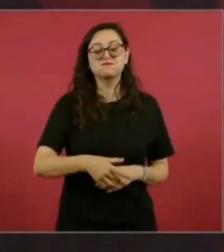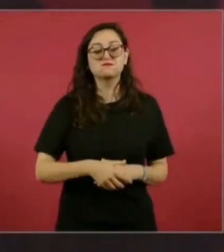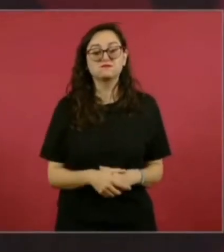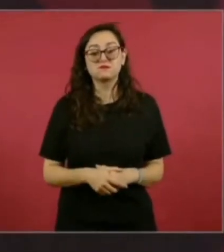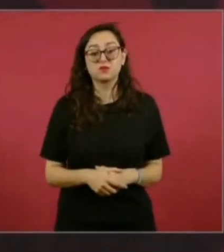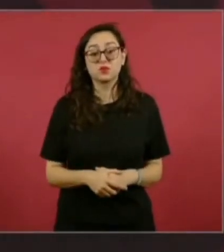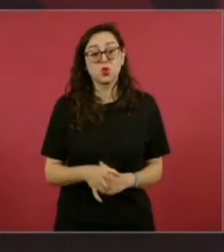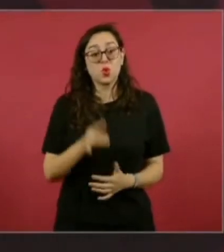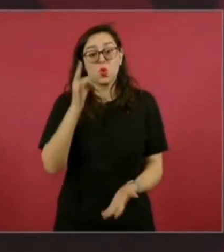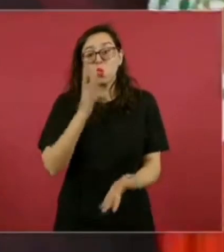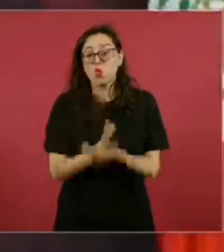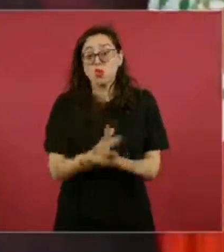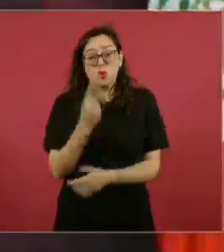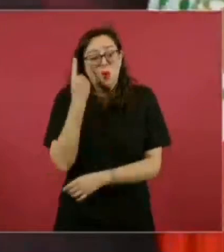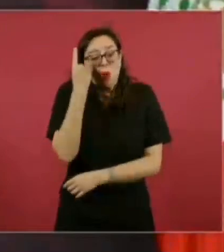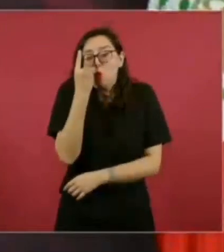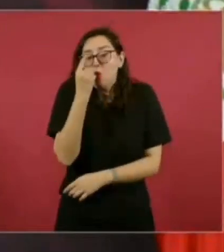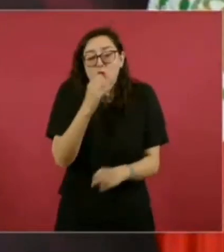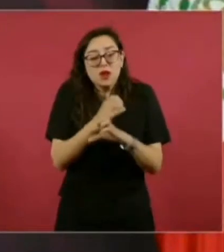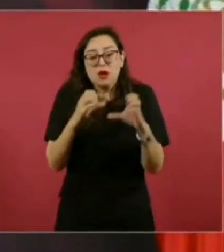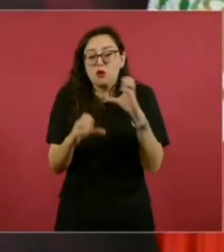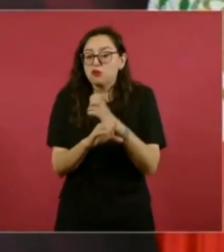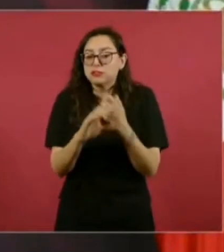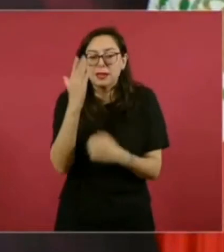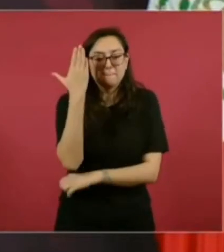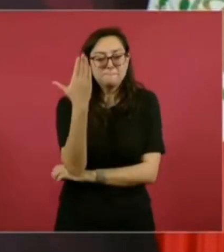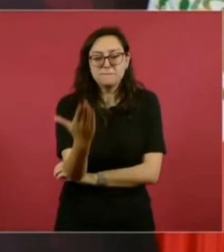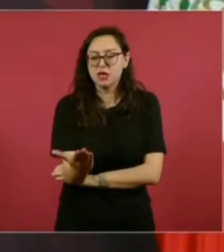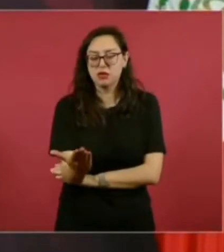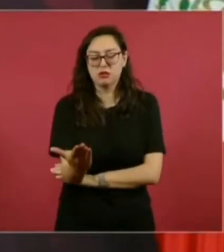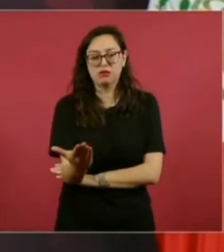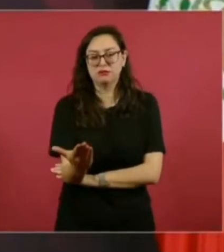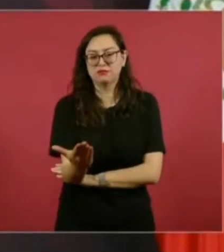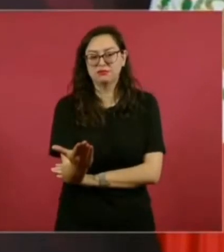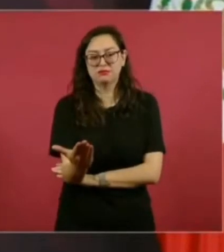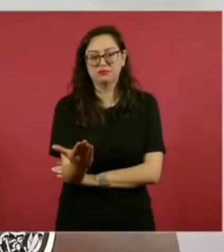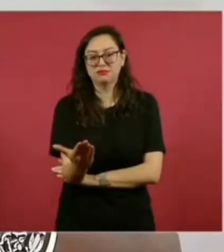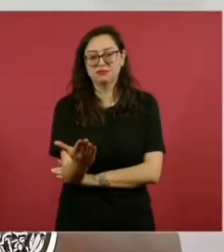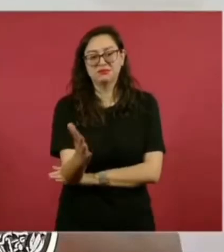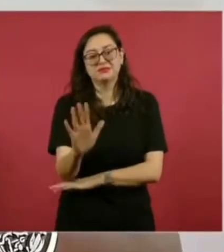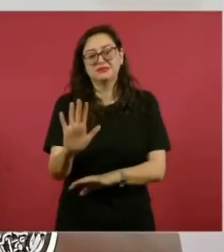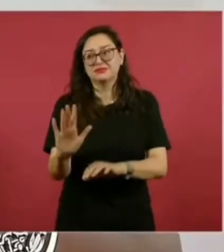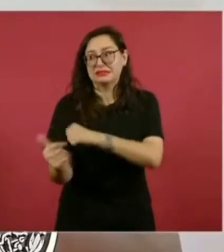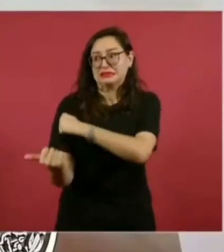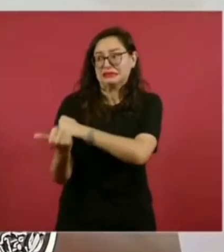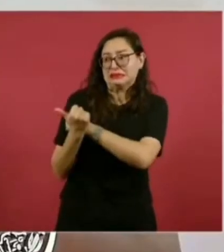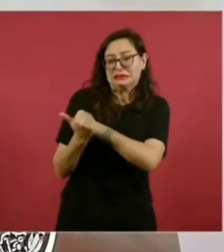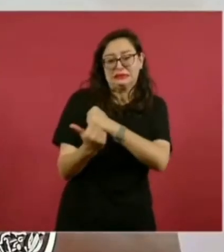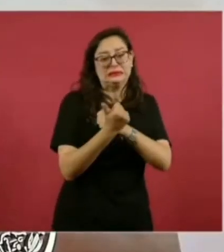lo único que pido es que ya no me busque,